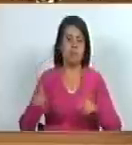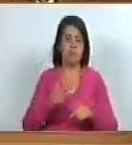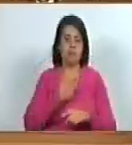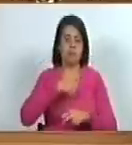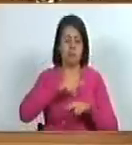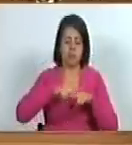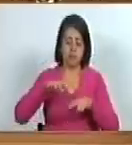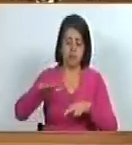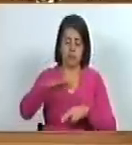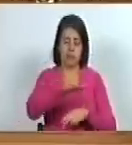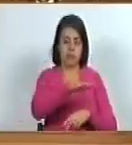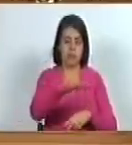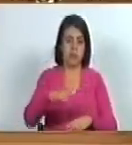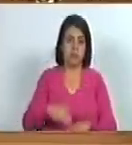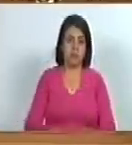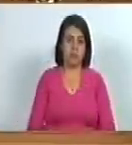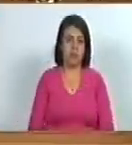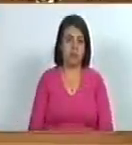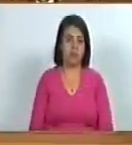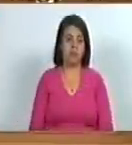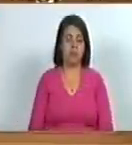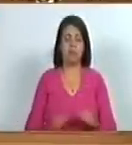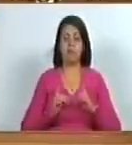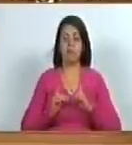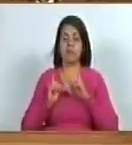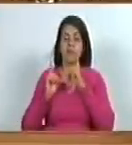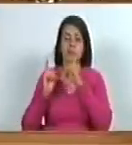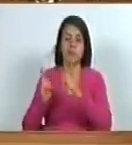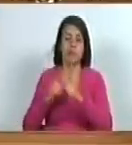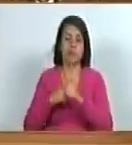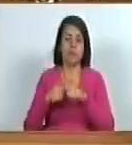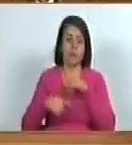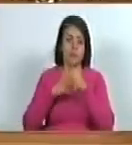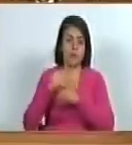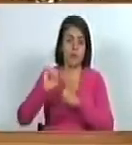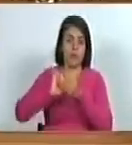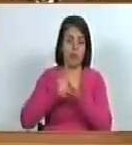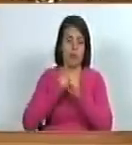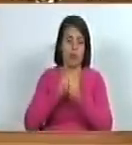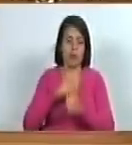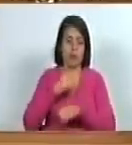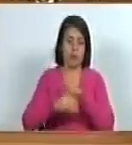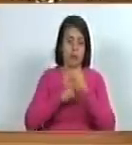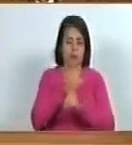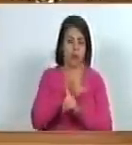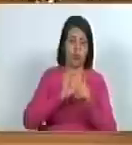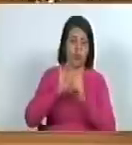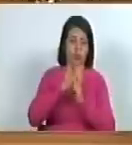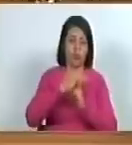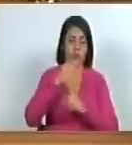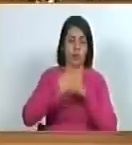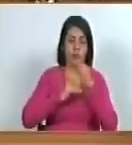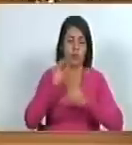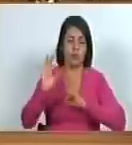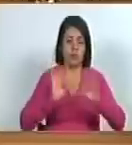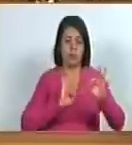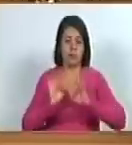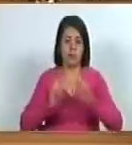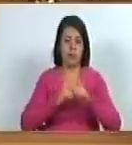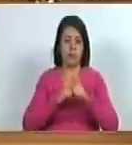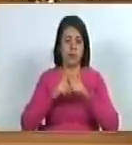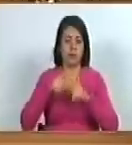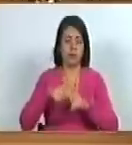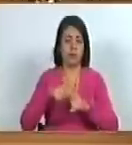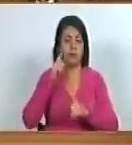nuestros niñas y niños estén dedicados a hacer deporte a hacer cultura a hacer teatro y